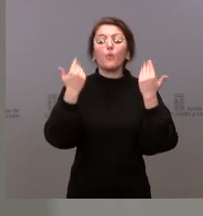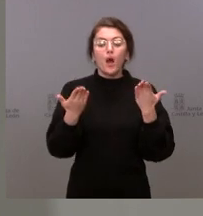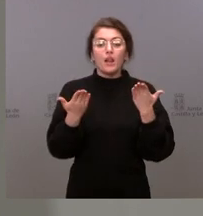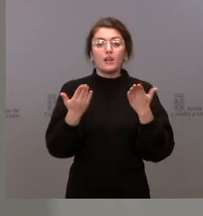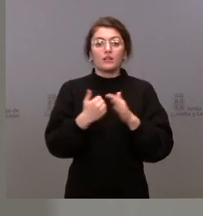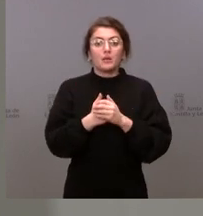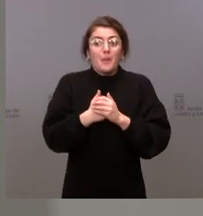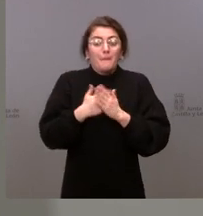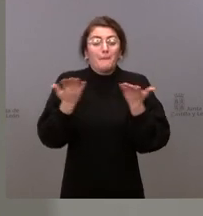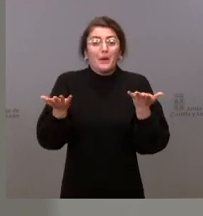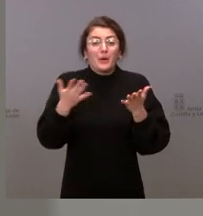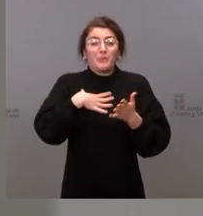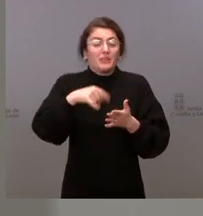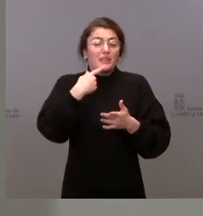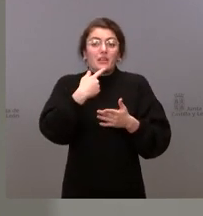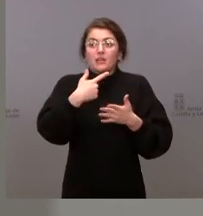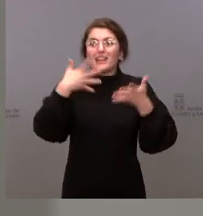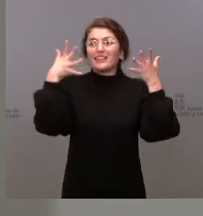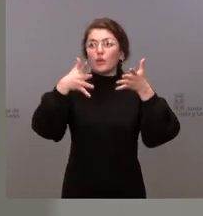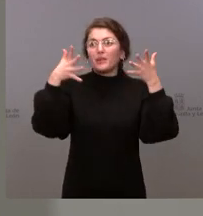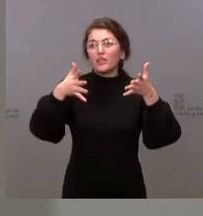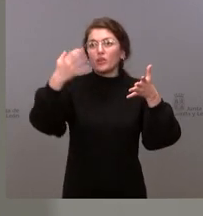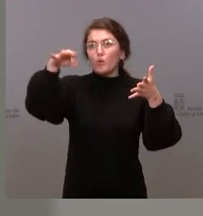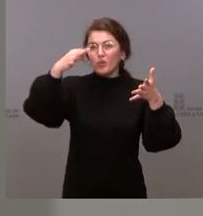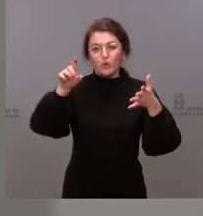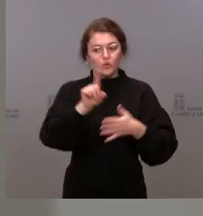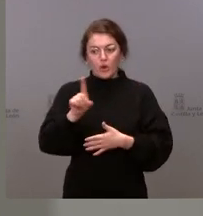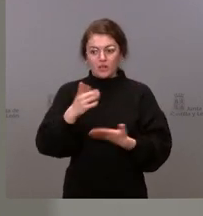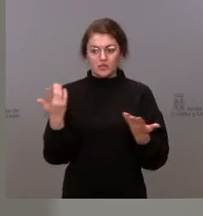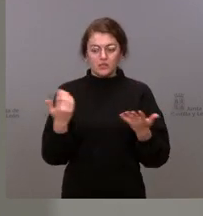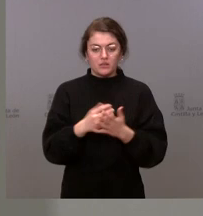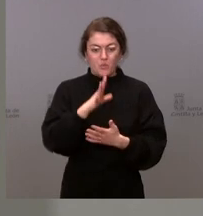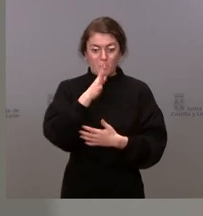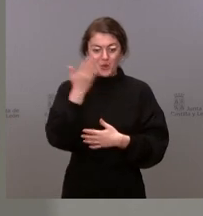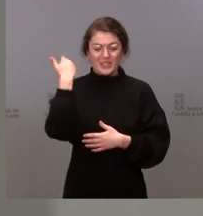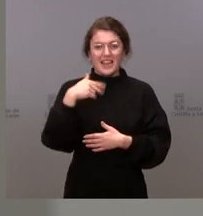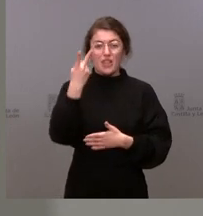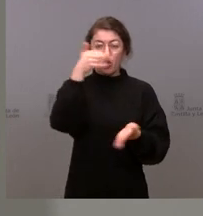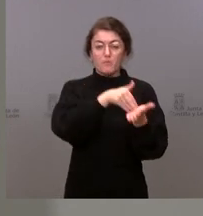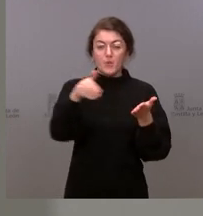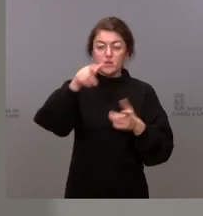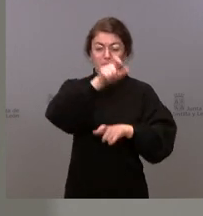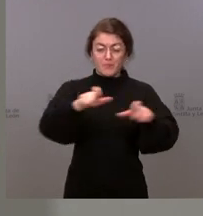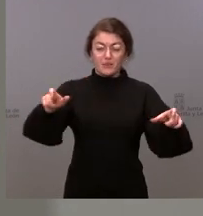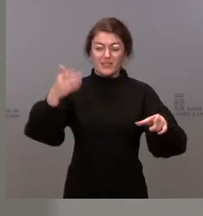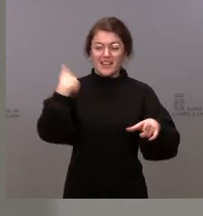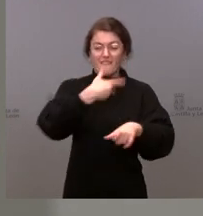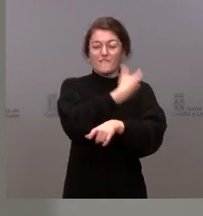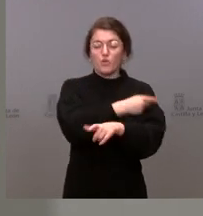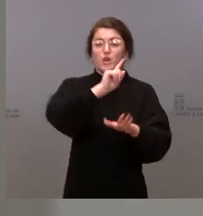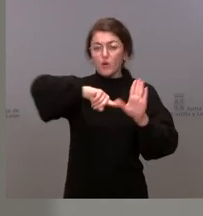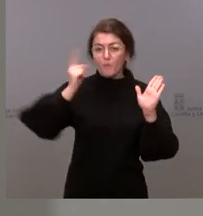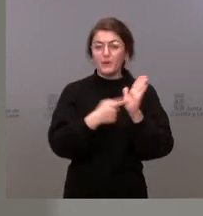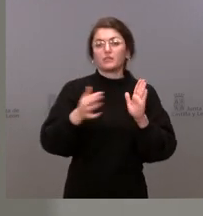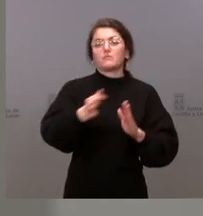estado en las recomendaciones, porque es que llevamos más de dos millones de personas vacunadas completamente, más de 700.000 dosis de